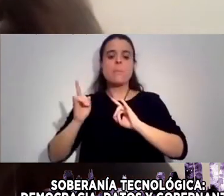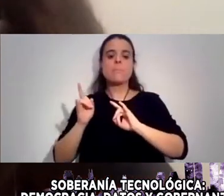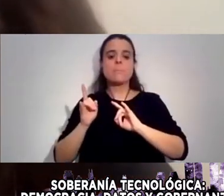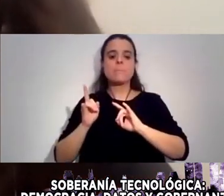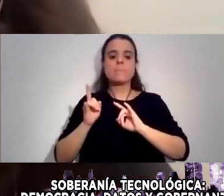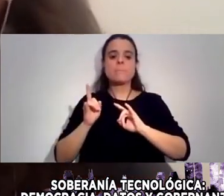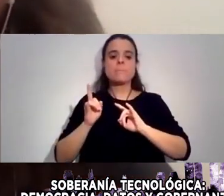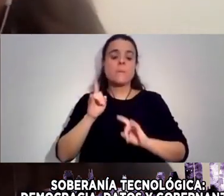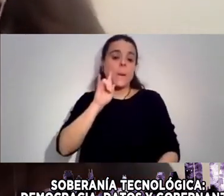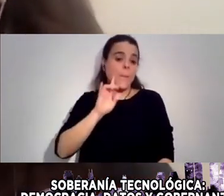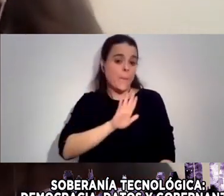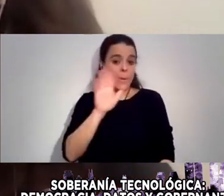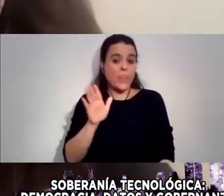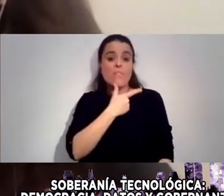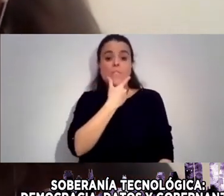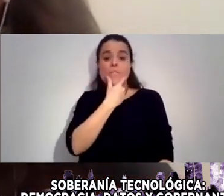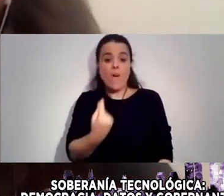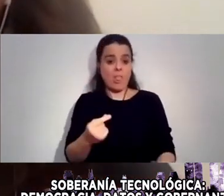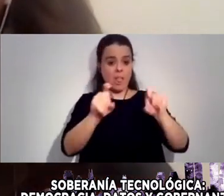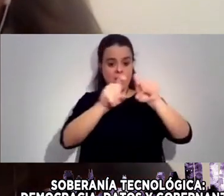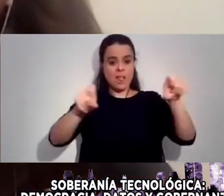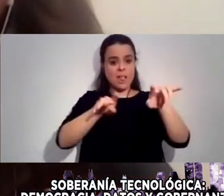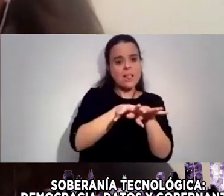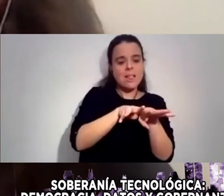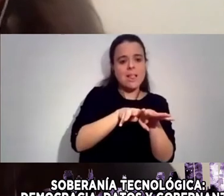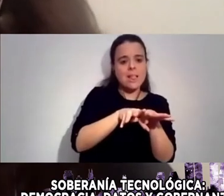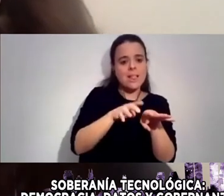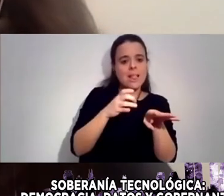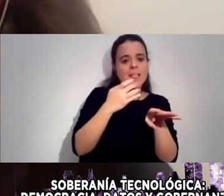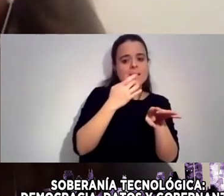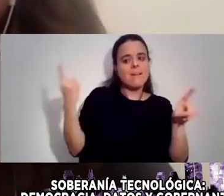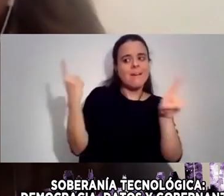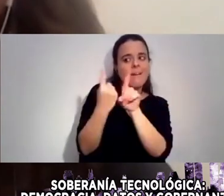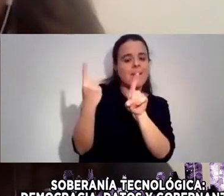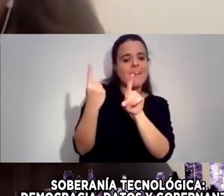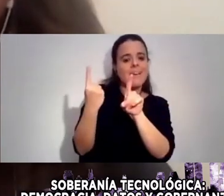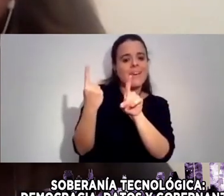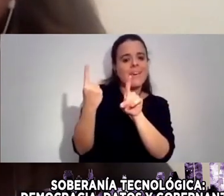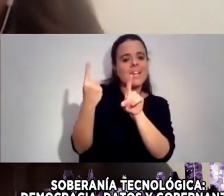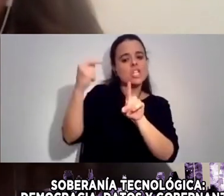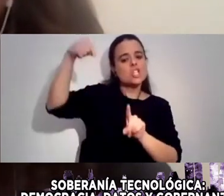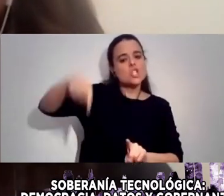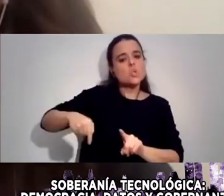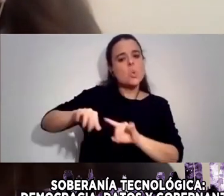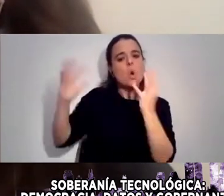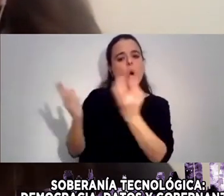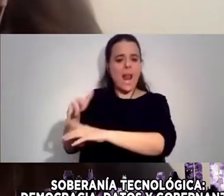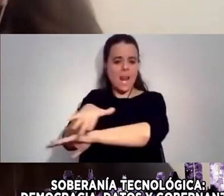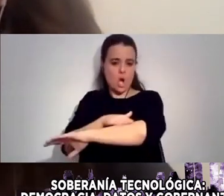Criticar A una compañía Cuando La contraparte Es un gobierno Del sur Global Cuando La contraparte Es un gobierno